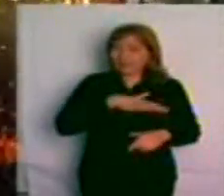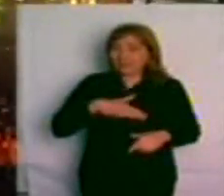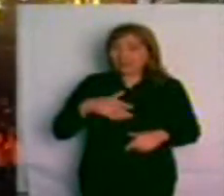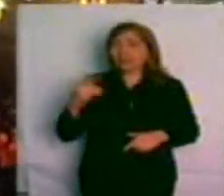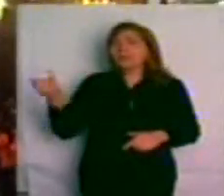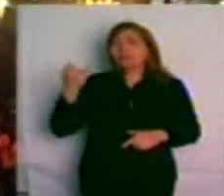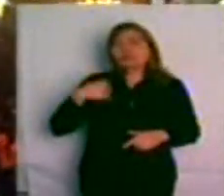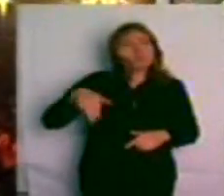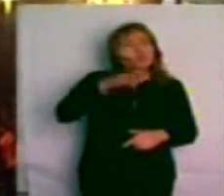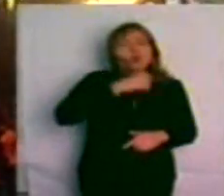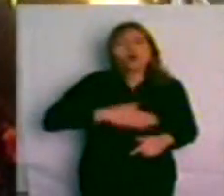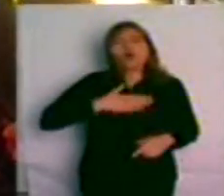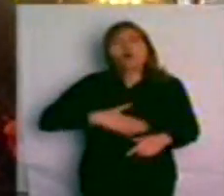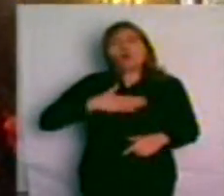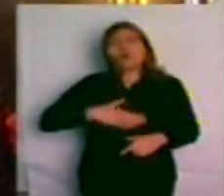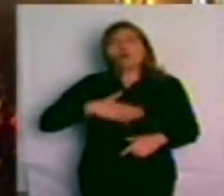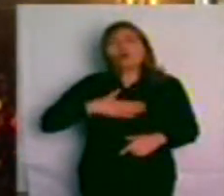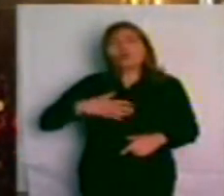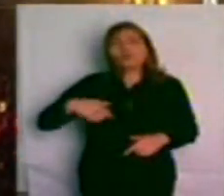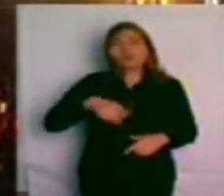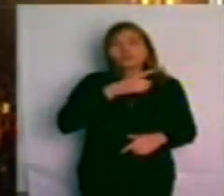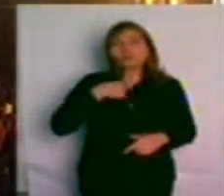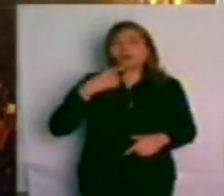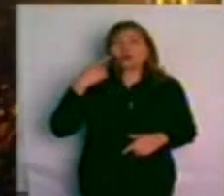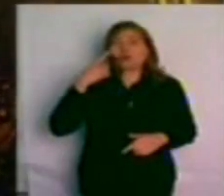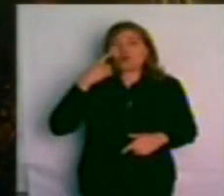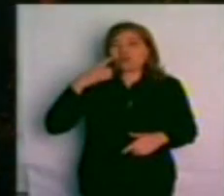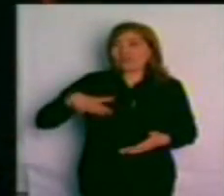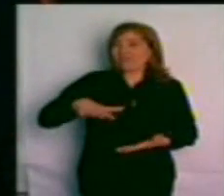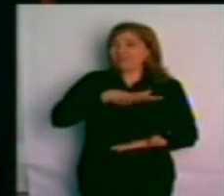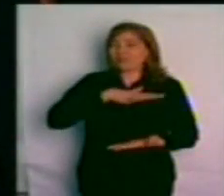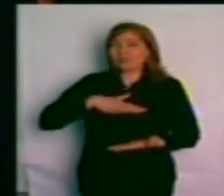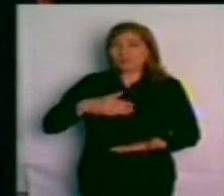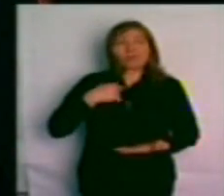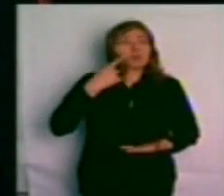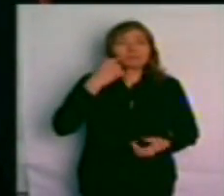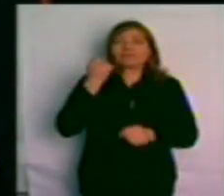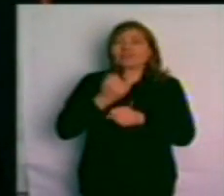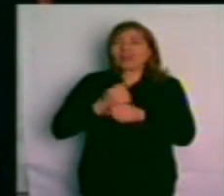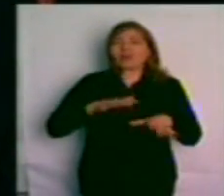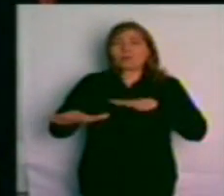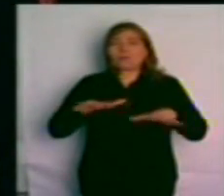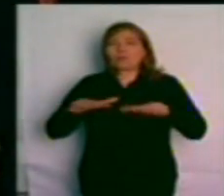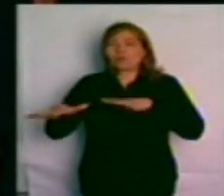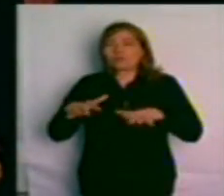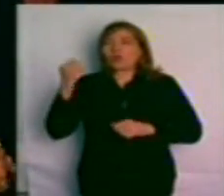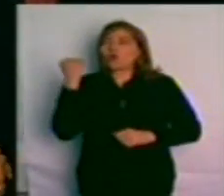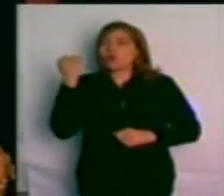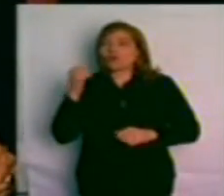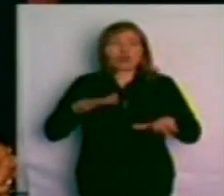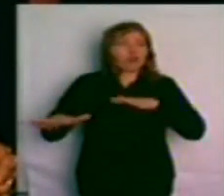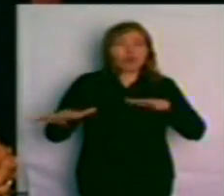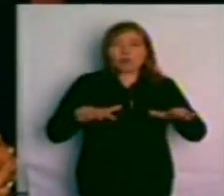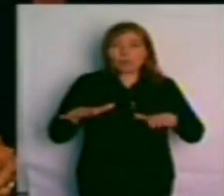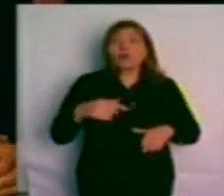contento que están todos los intendentes que rodean el lugar porque claro, esto significa actividad económica, recursos y